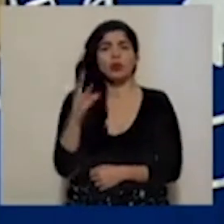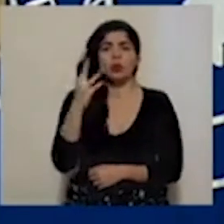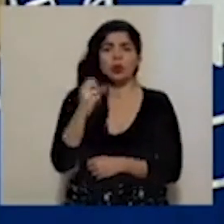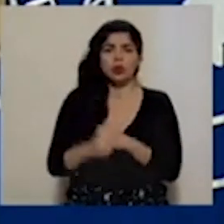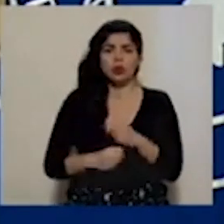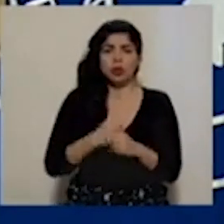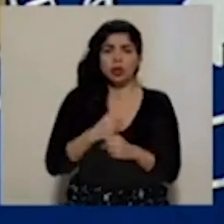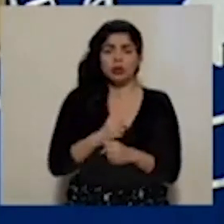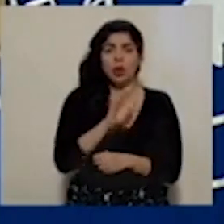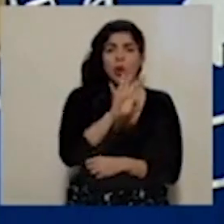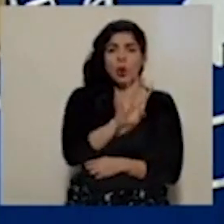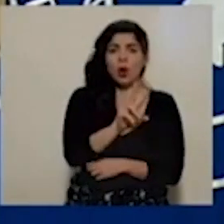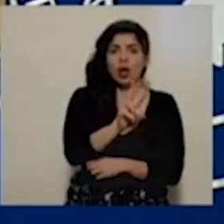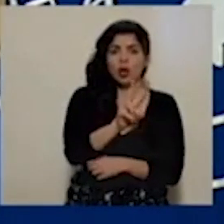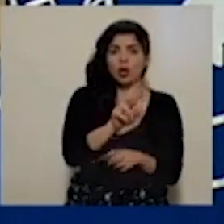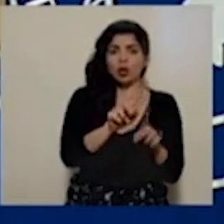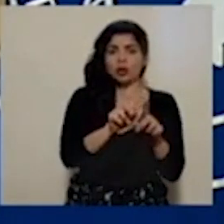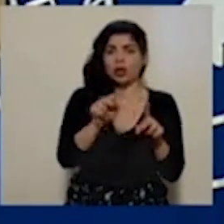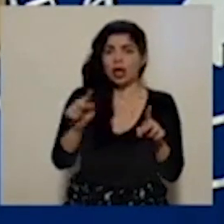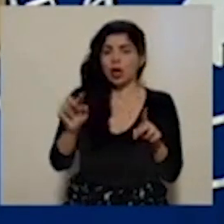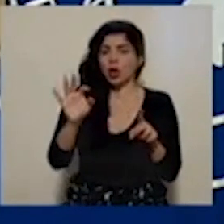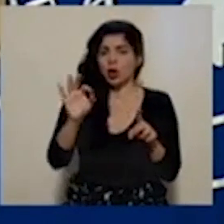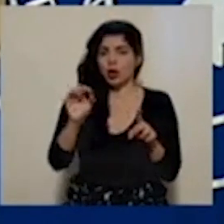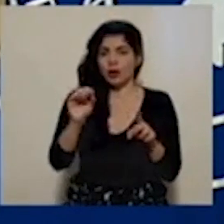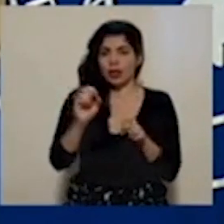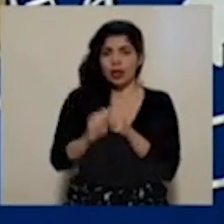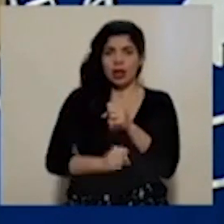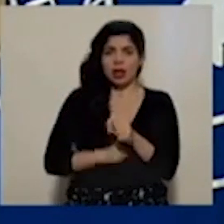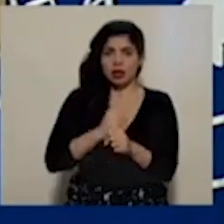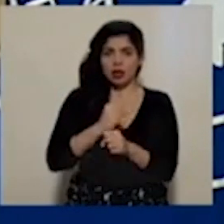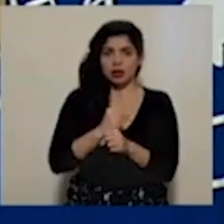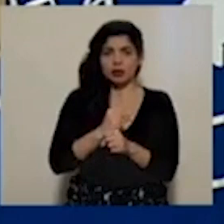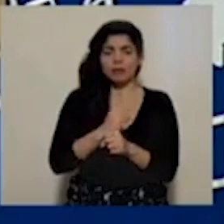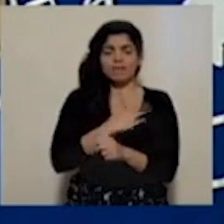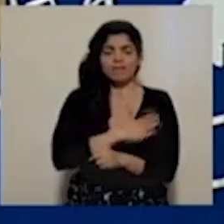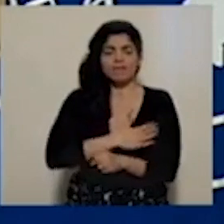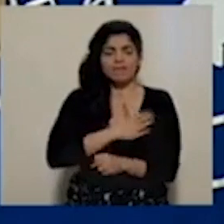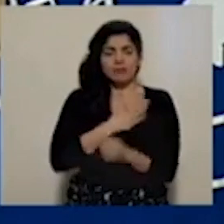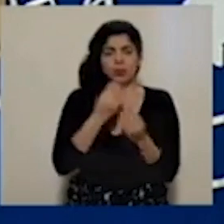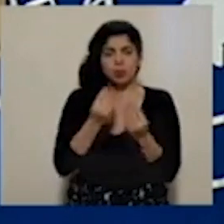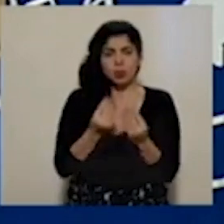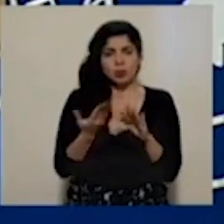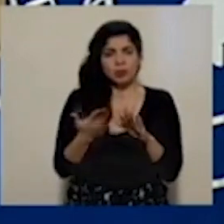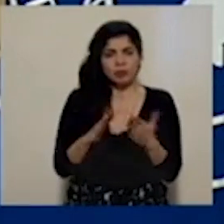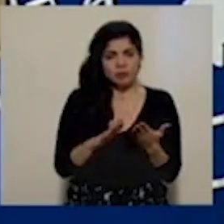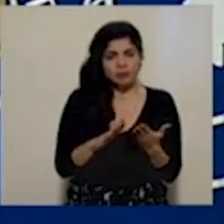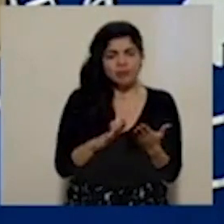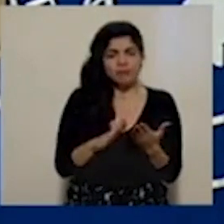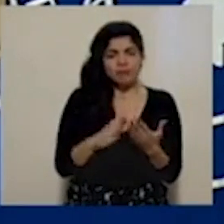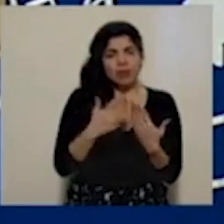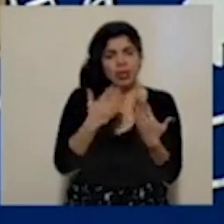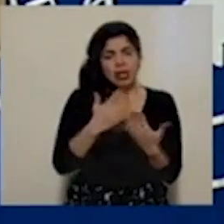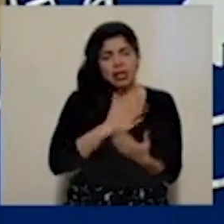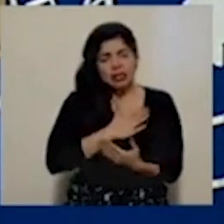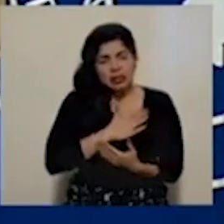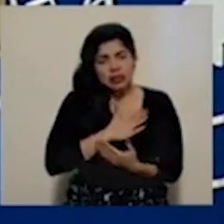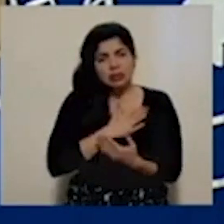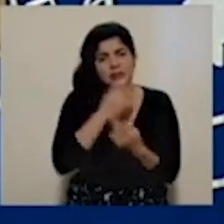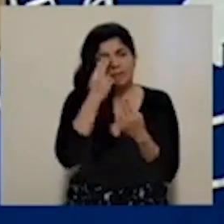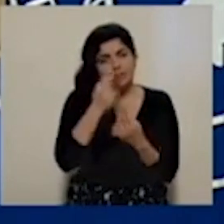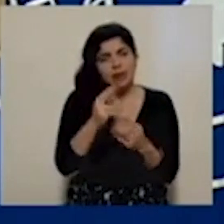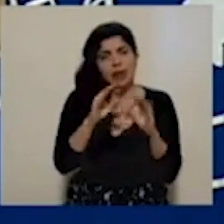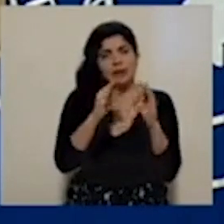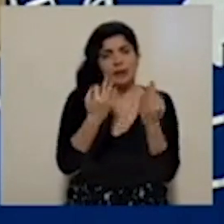edad de 42 a 90 años. Lamentamos mucho los fallecimientos y le damos nuestras condolencias a